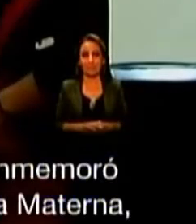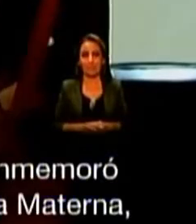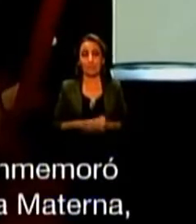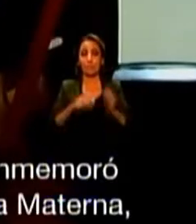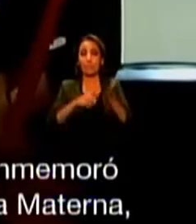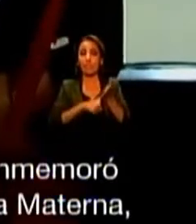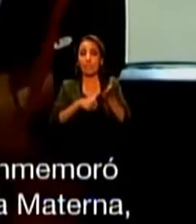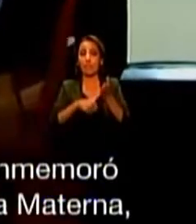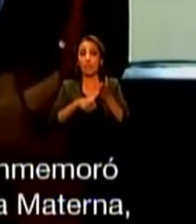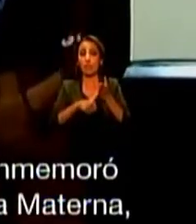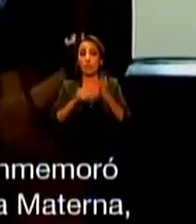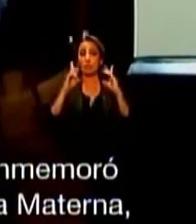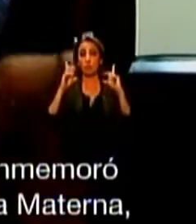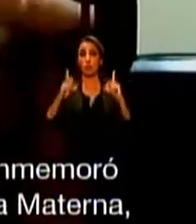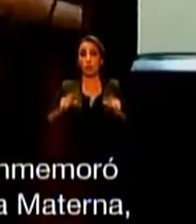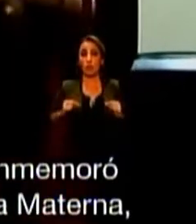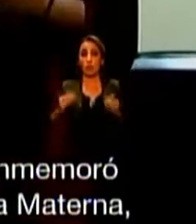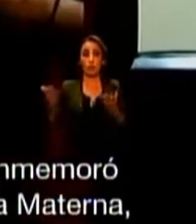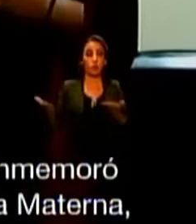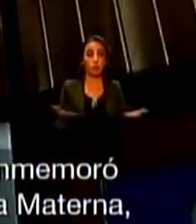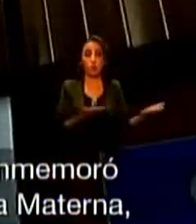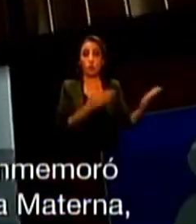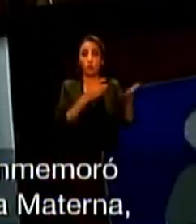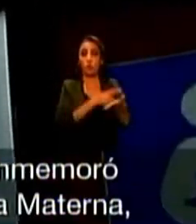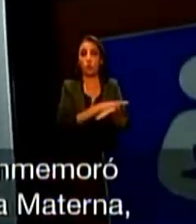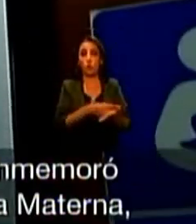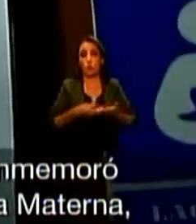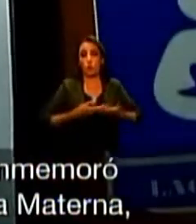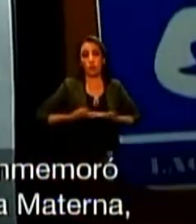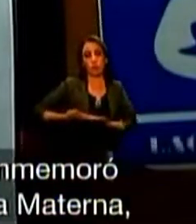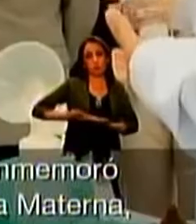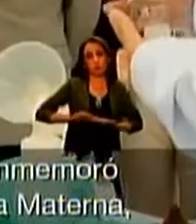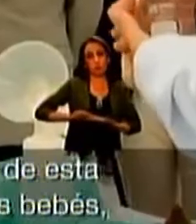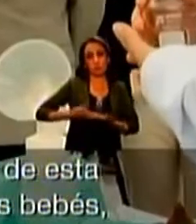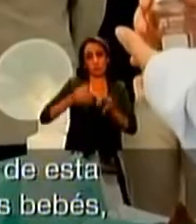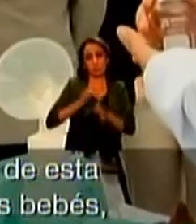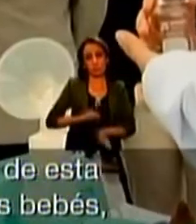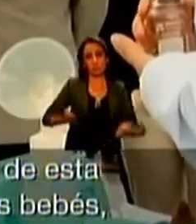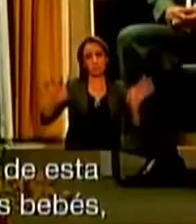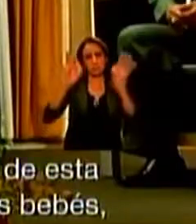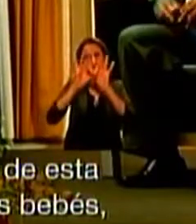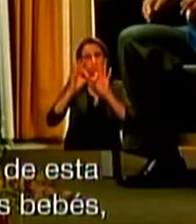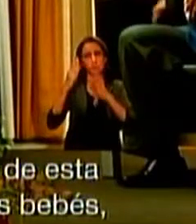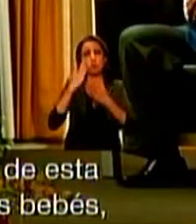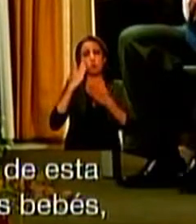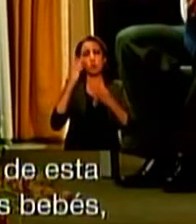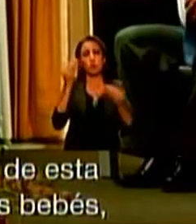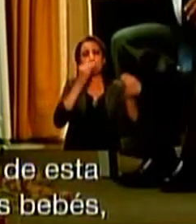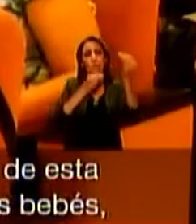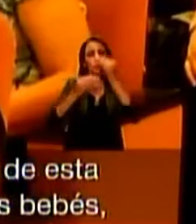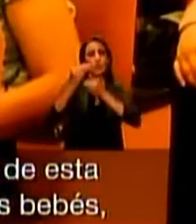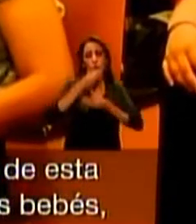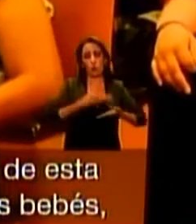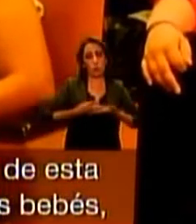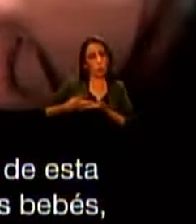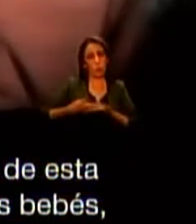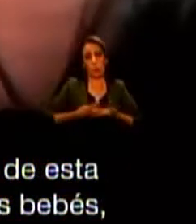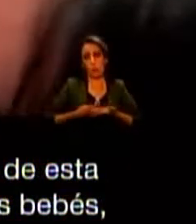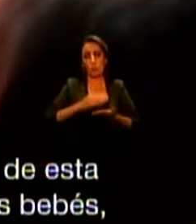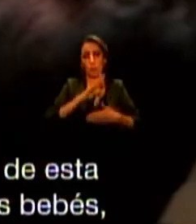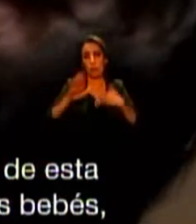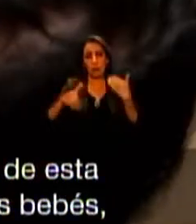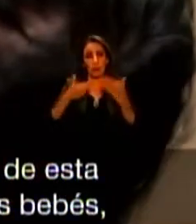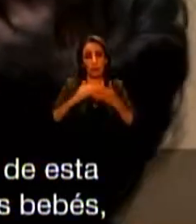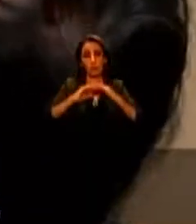El Ministerio de Salud Pública conmemoró la Semana Mundial de la Lactancia Materna, donde se resaltó la importancia de esta práctica que